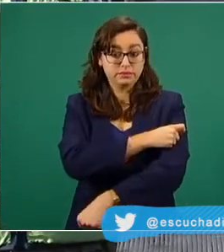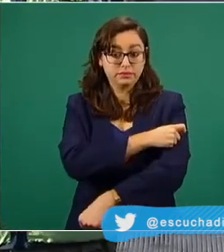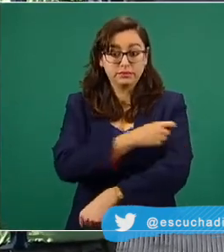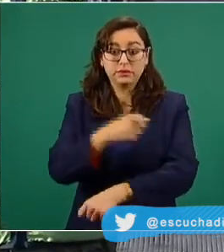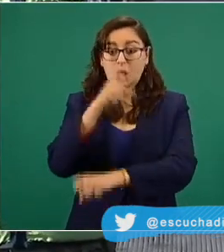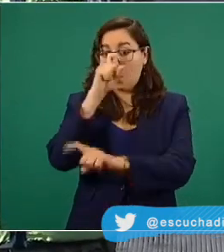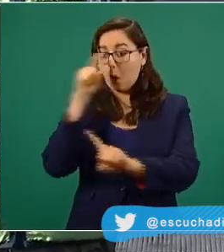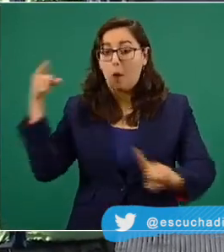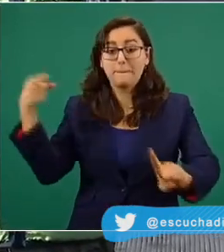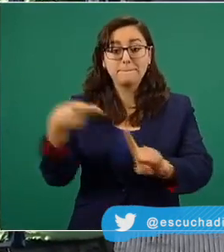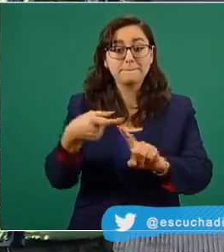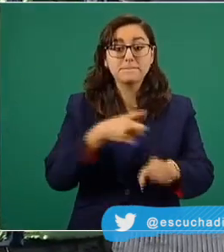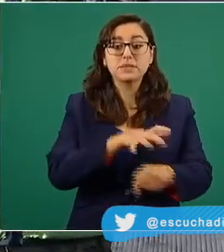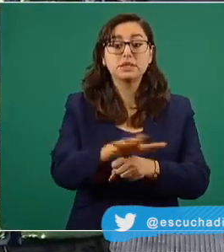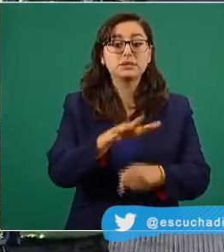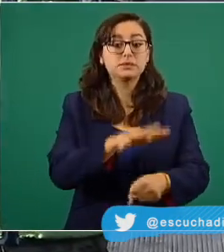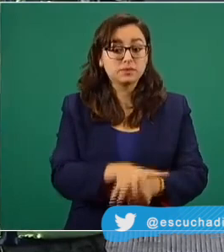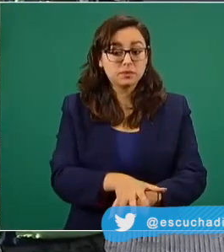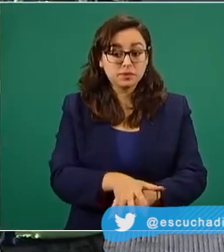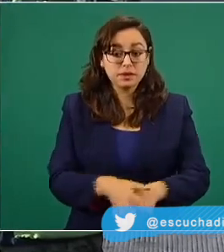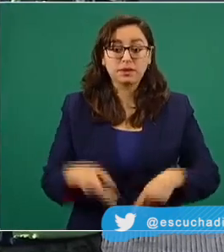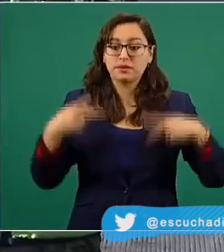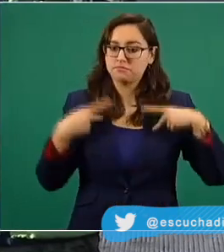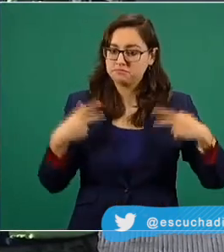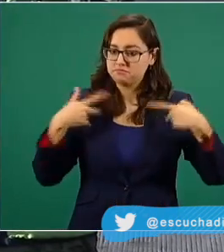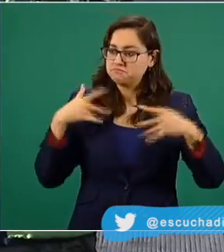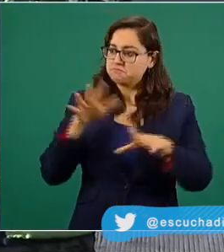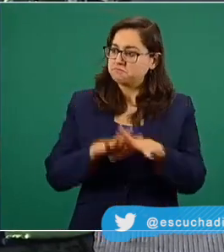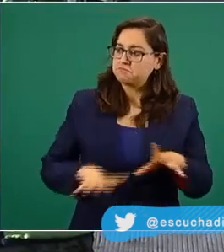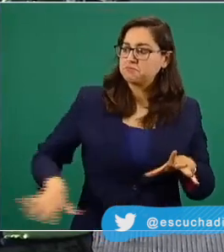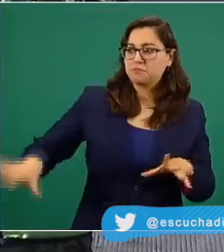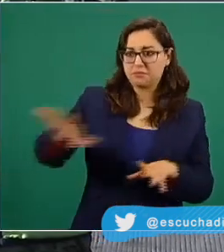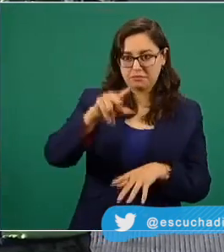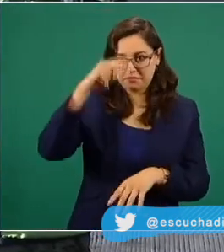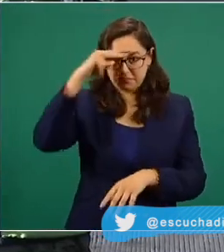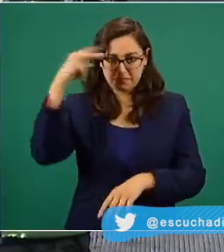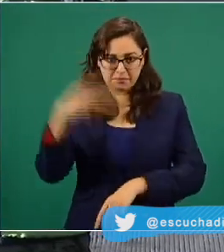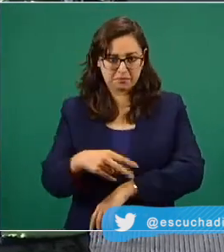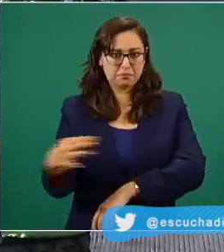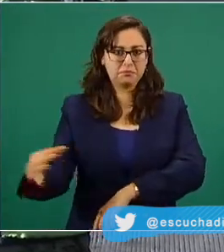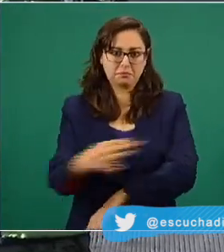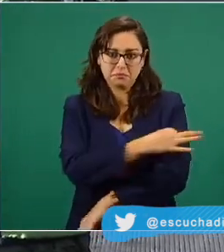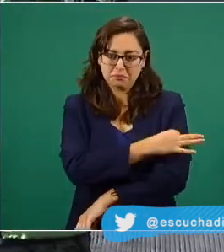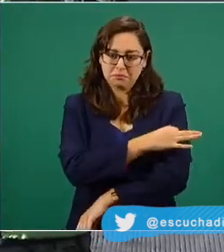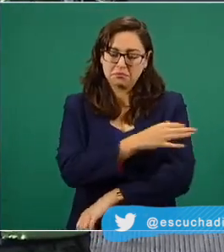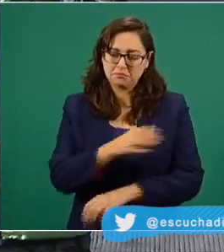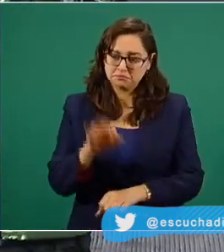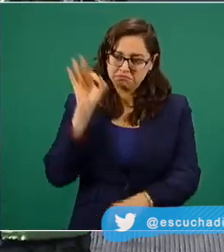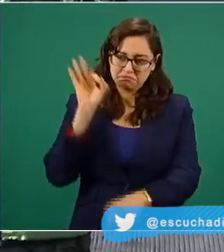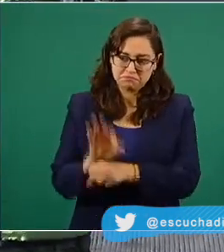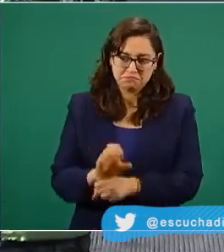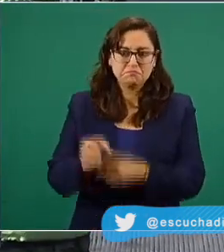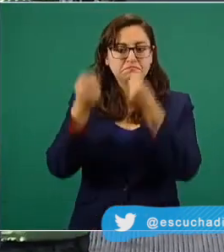mexicana cuente con vacunas seguras y eficaces. Los beneficios